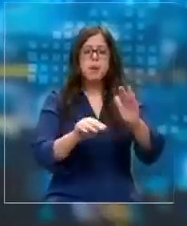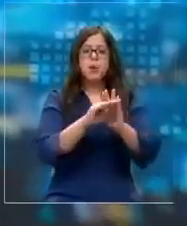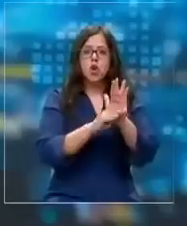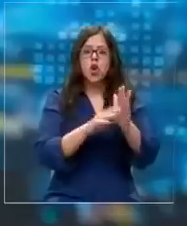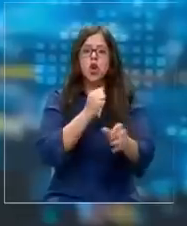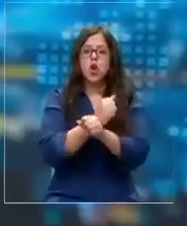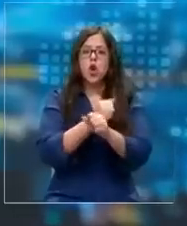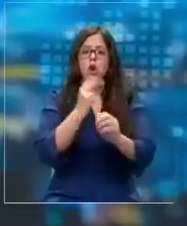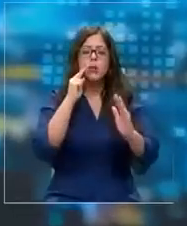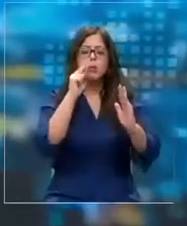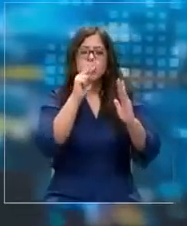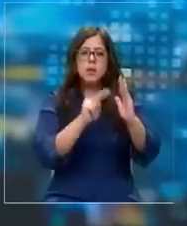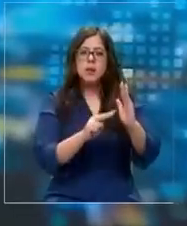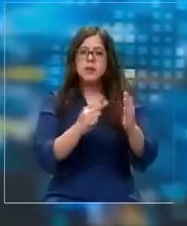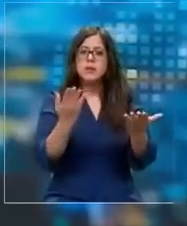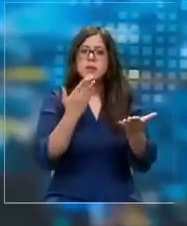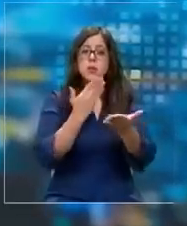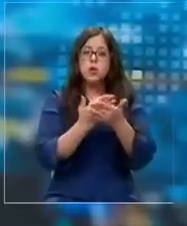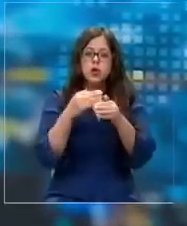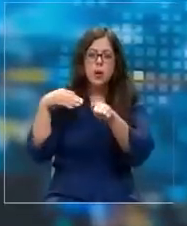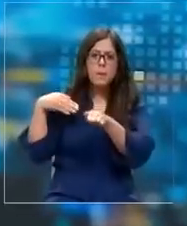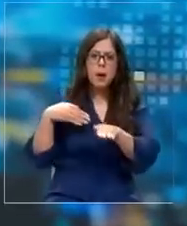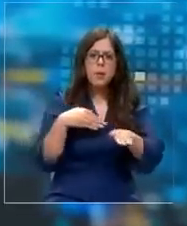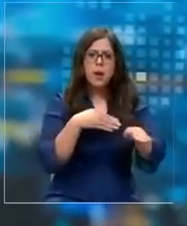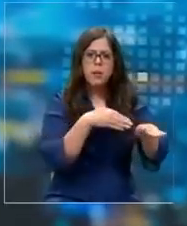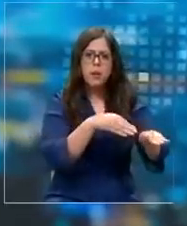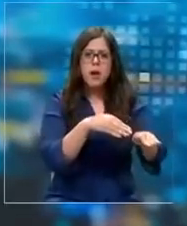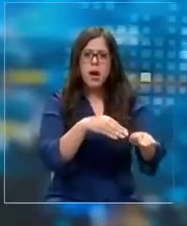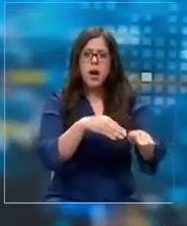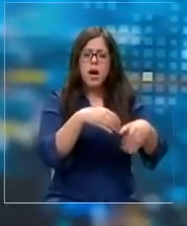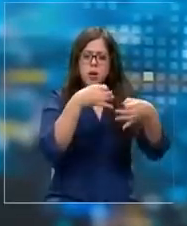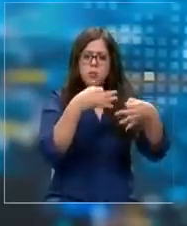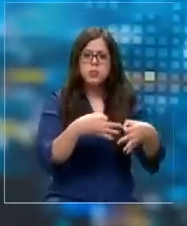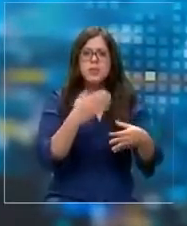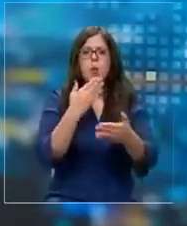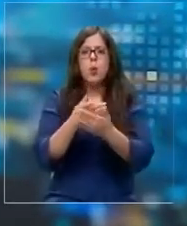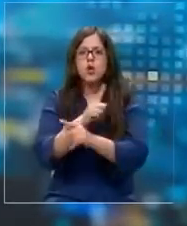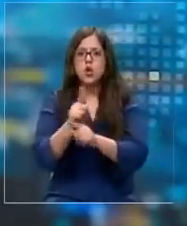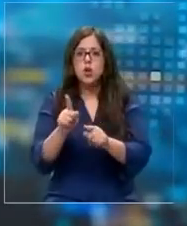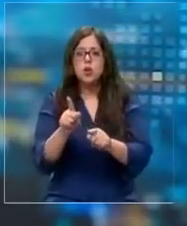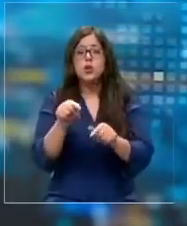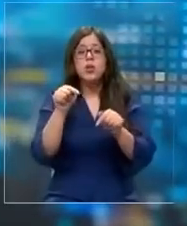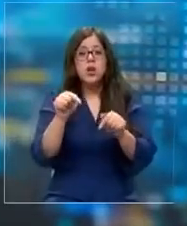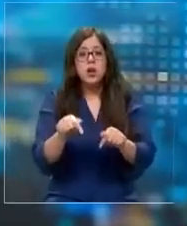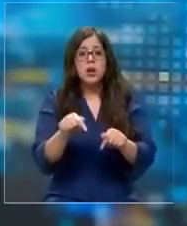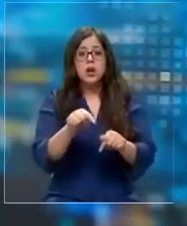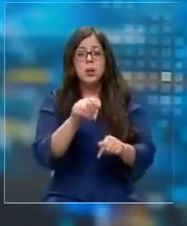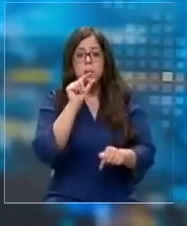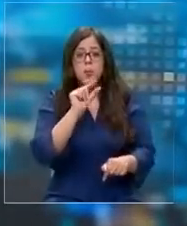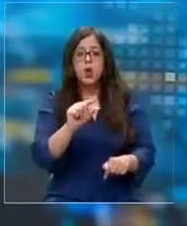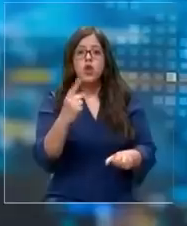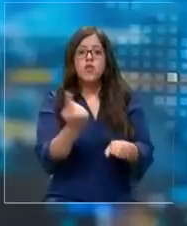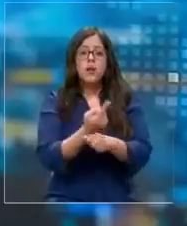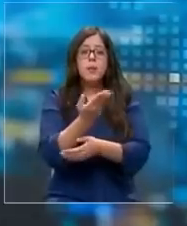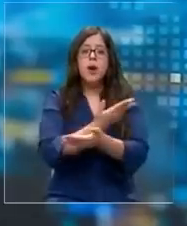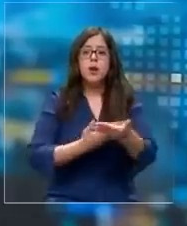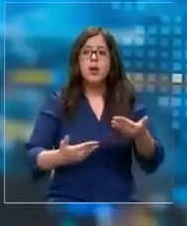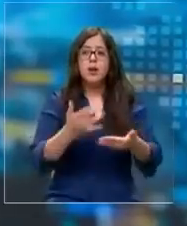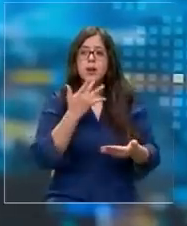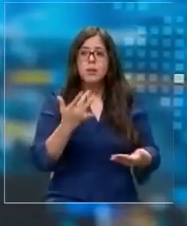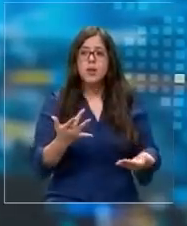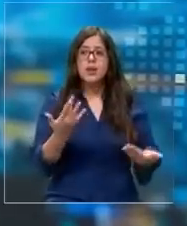carabineros y ver cuándo una persecución policial se justifica y cuándo no. De todo eso vamos a hablar aquí en un ratito más, porque